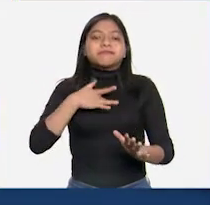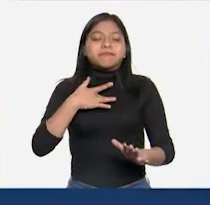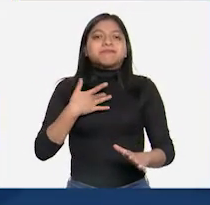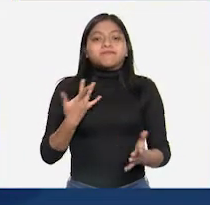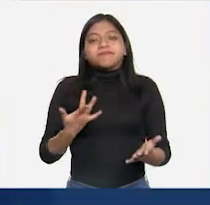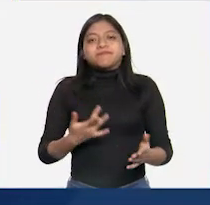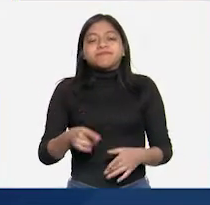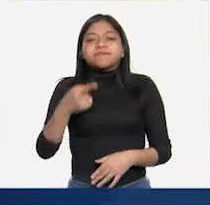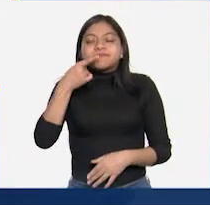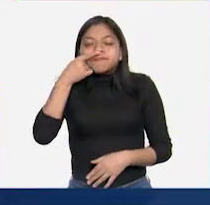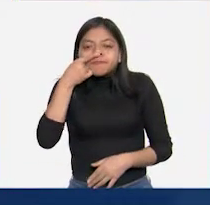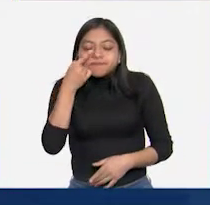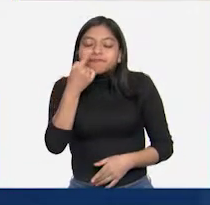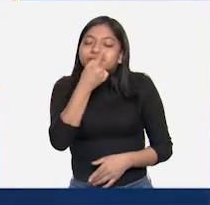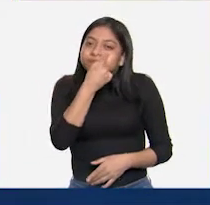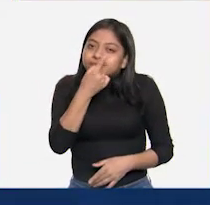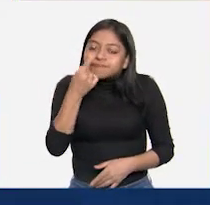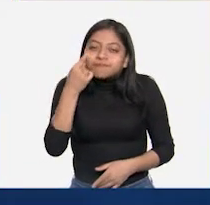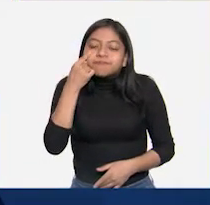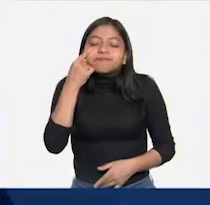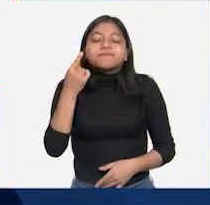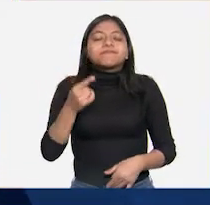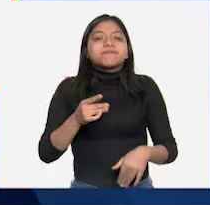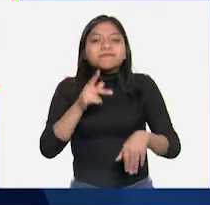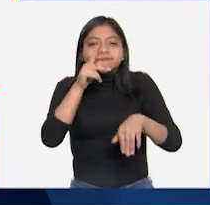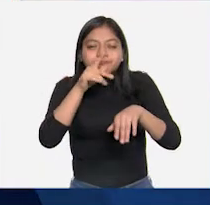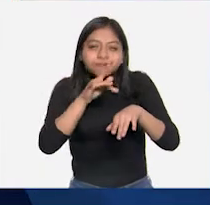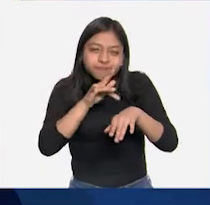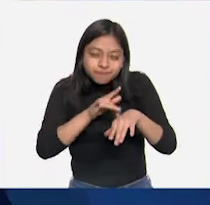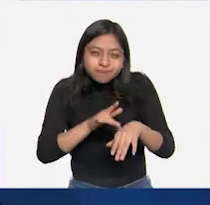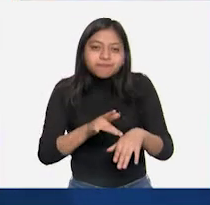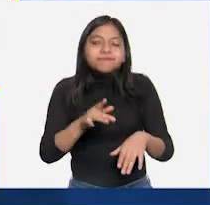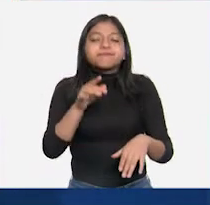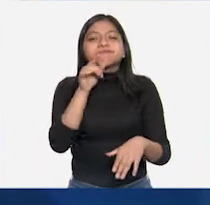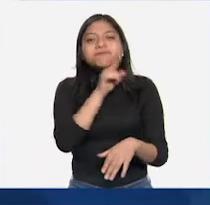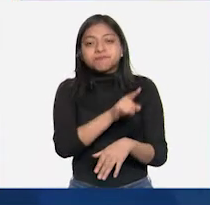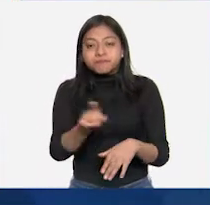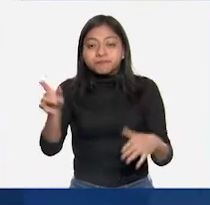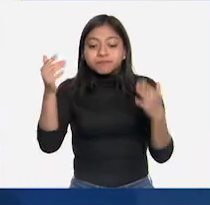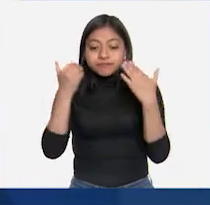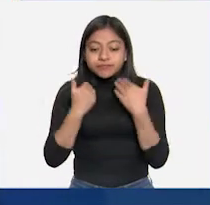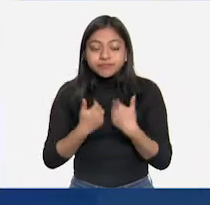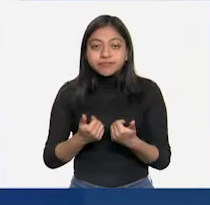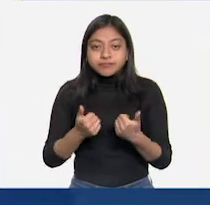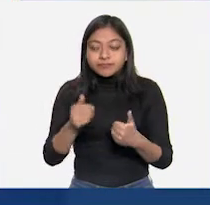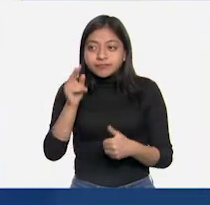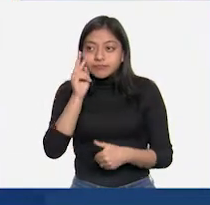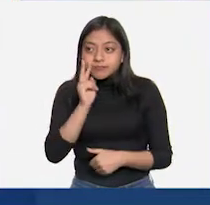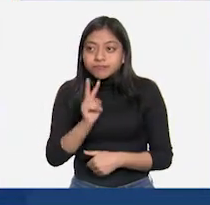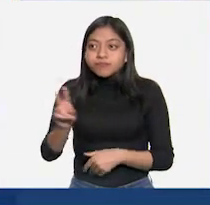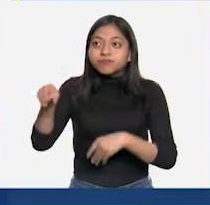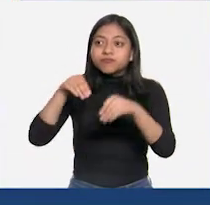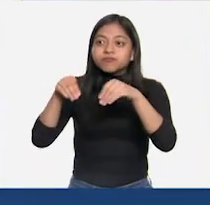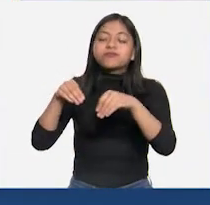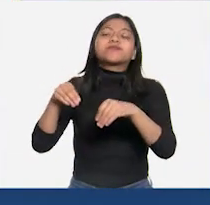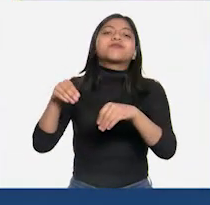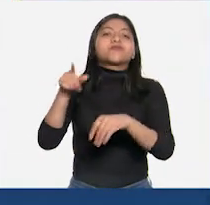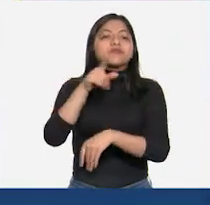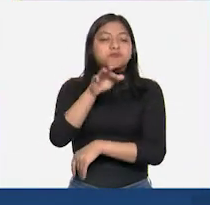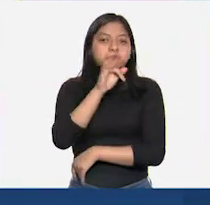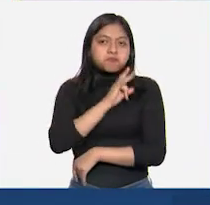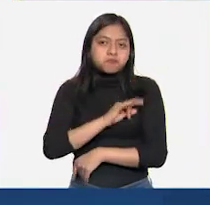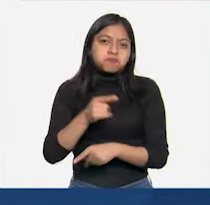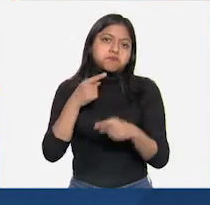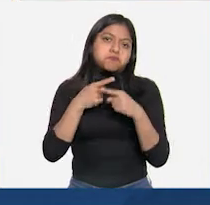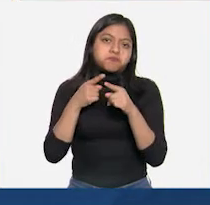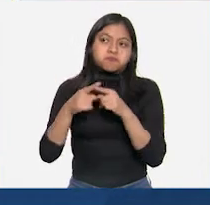sentidos. Y cuando estos son insuficientes para proporcionar información satisfactoria, se hace uso de aparatos